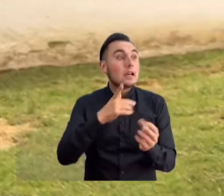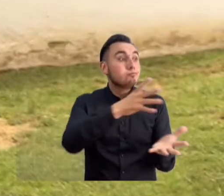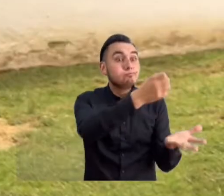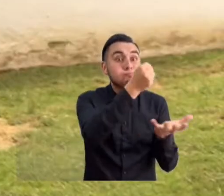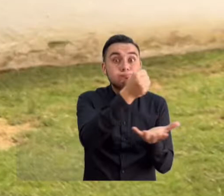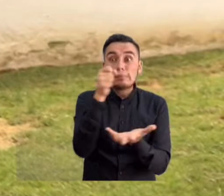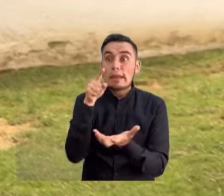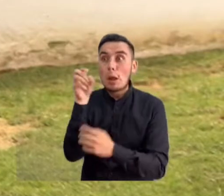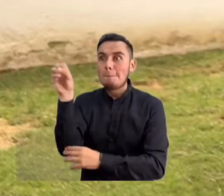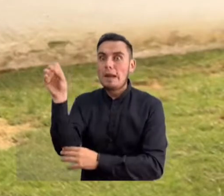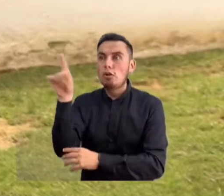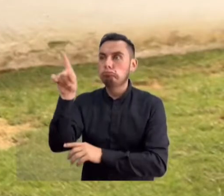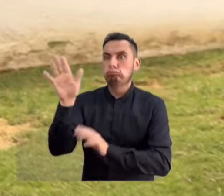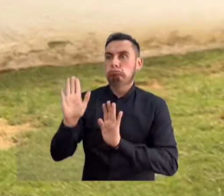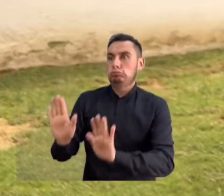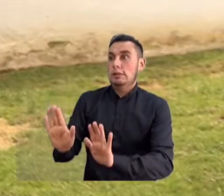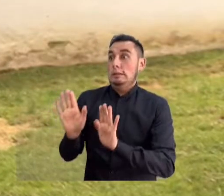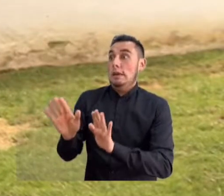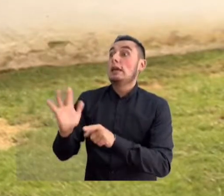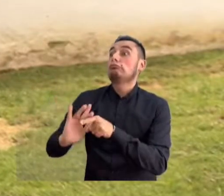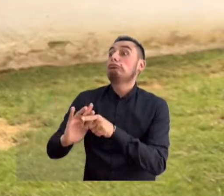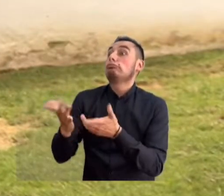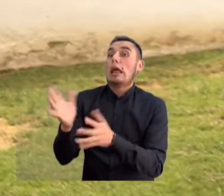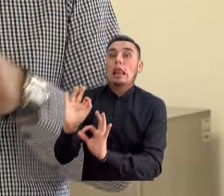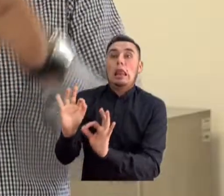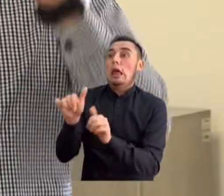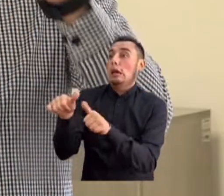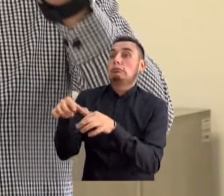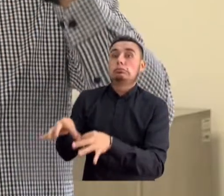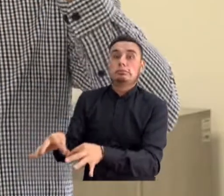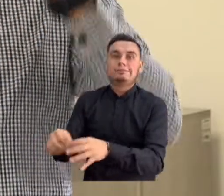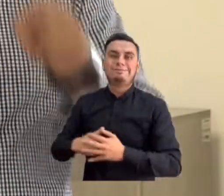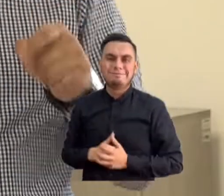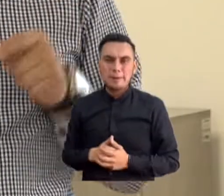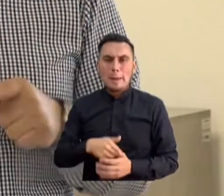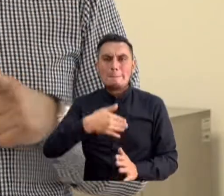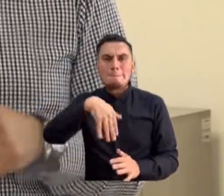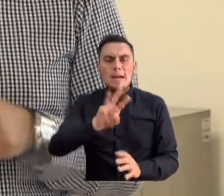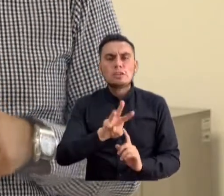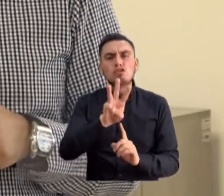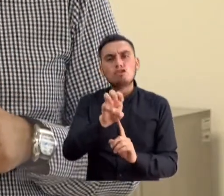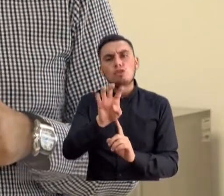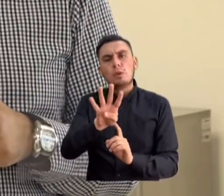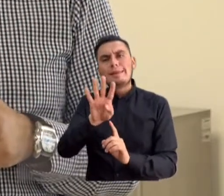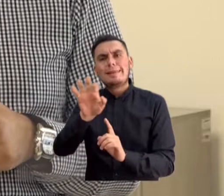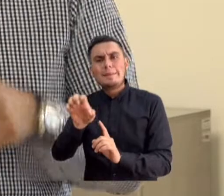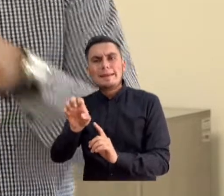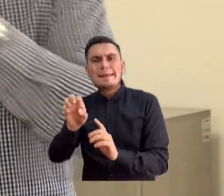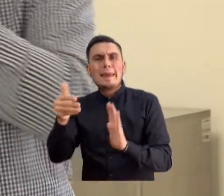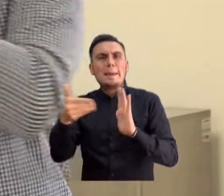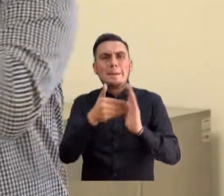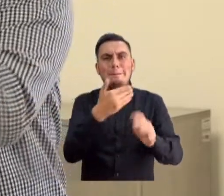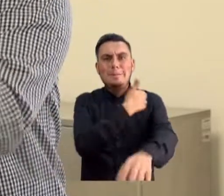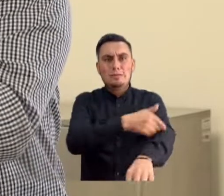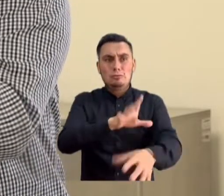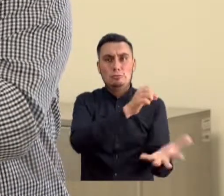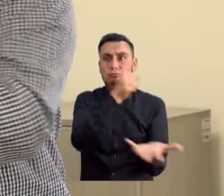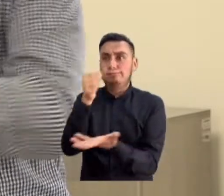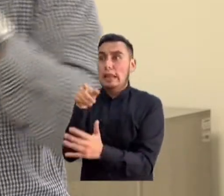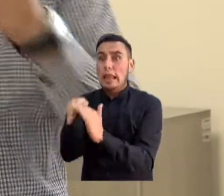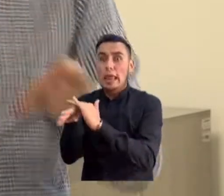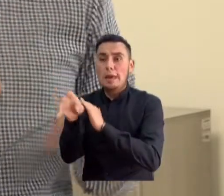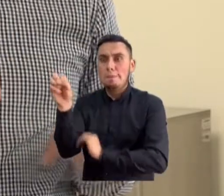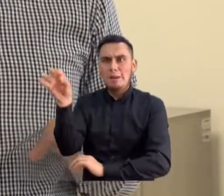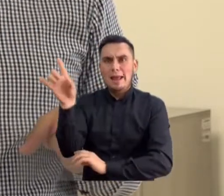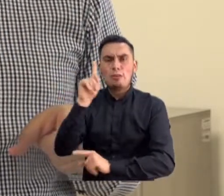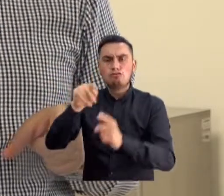dineros en los bancos a la espera de ser invertidos. Hay más de 840.000 millones de pesos entre fiducias